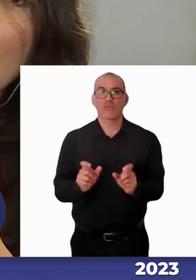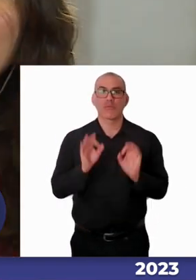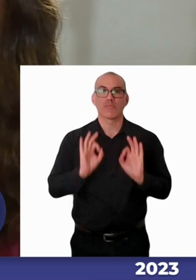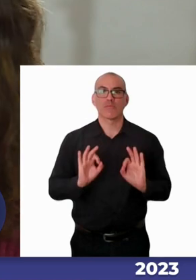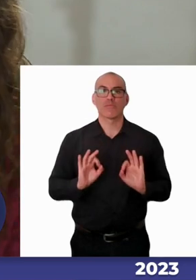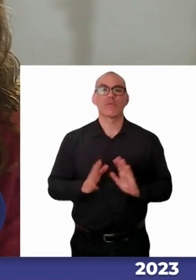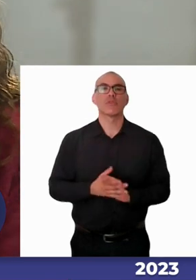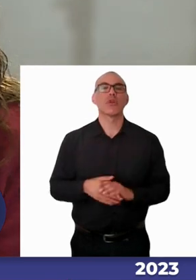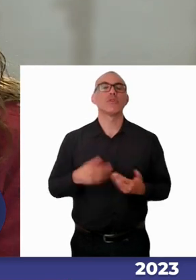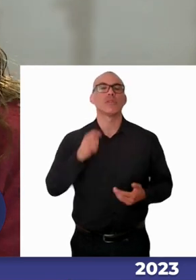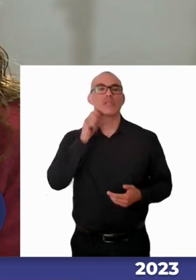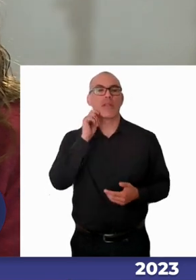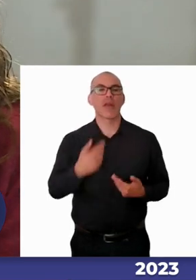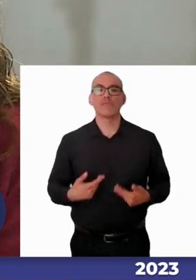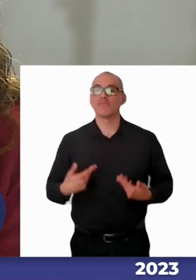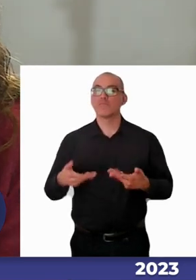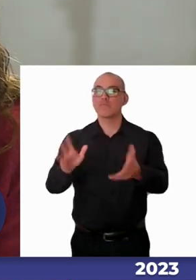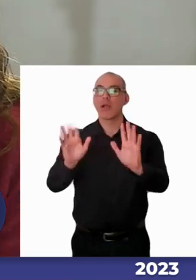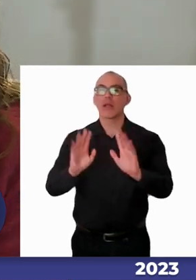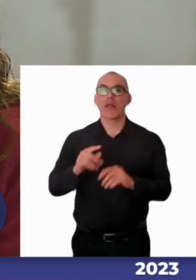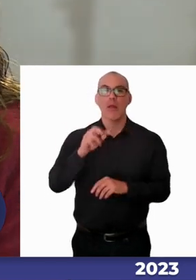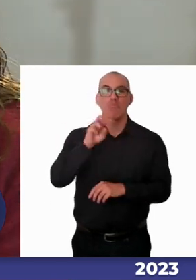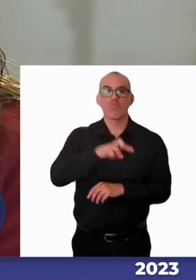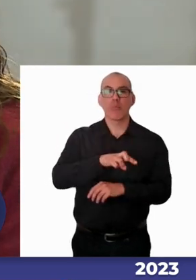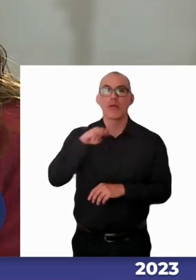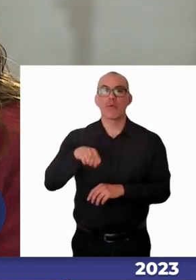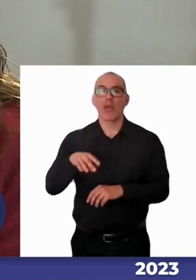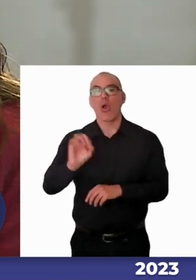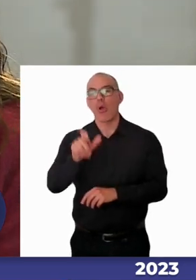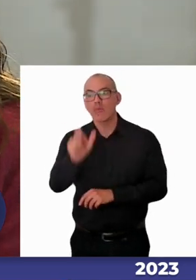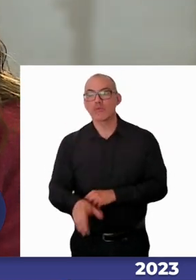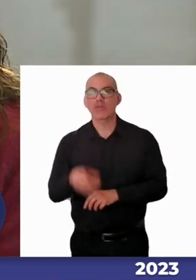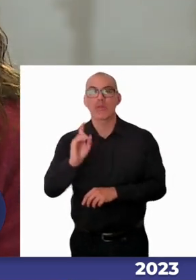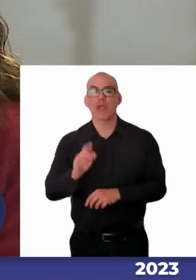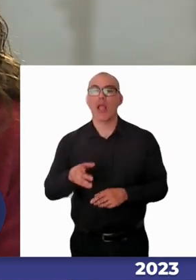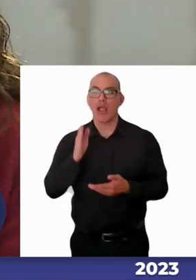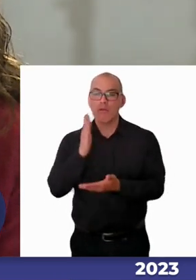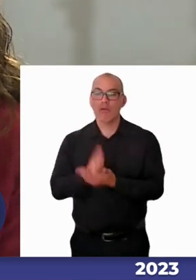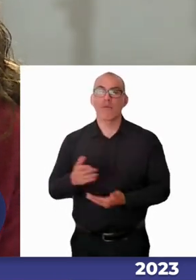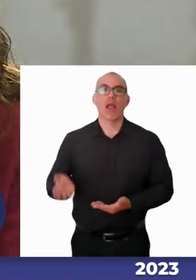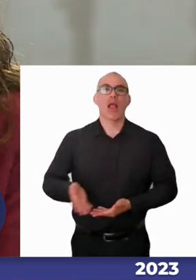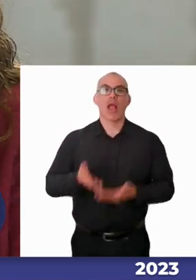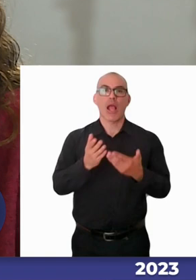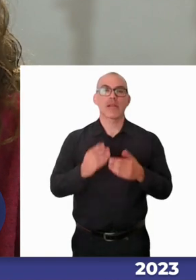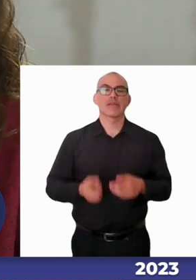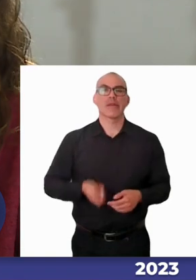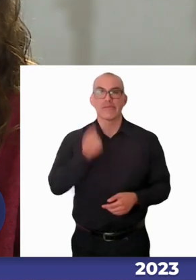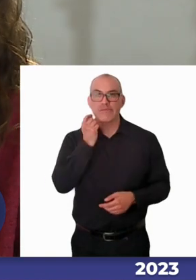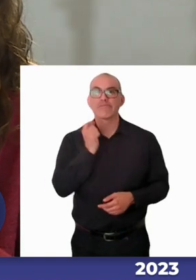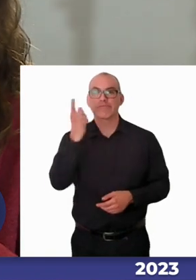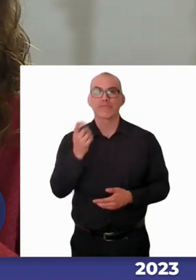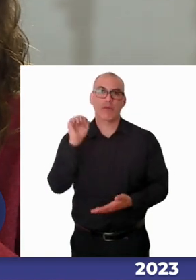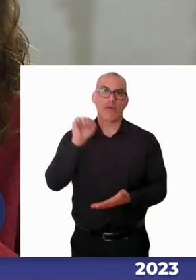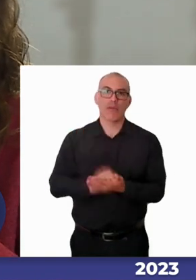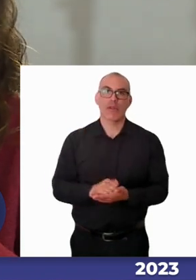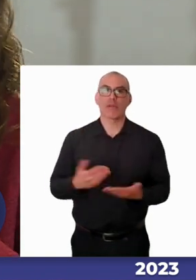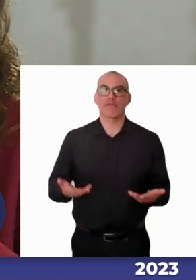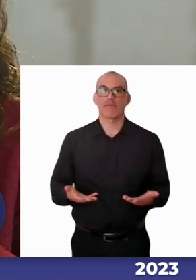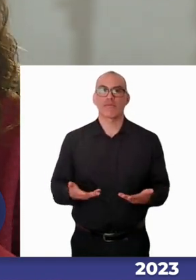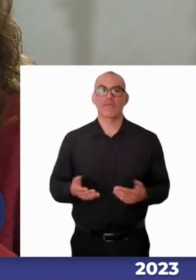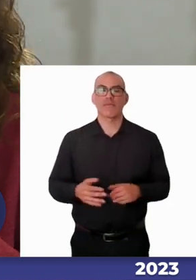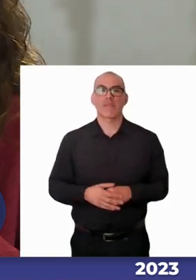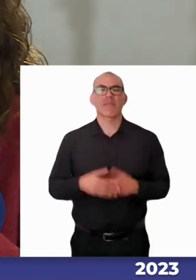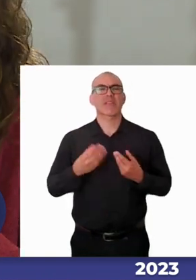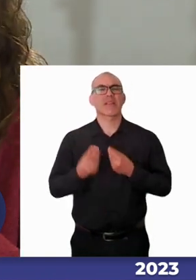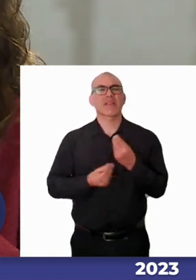padre o la persona en situación de discapacidad la obligación de ir a ejercer una acción legal si tú tienes una persona en situación de discapacidad que